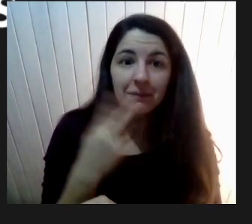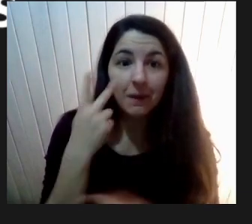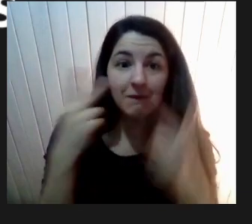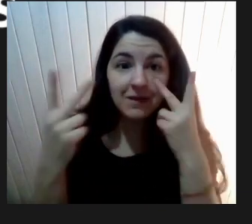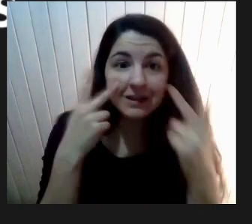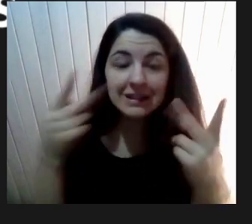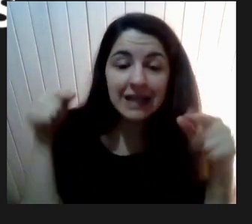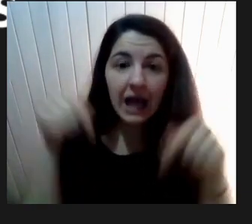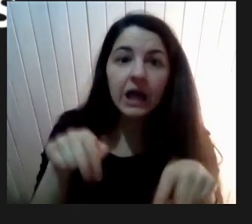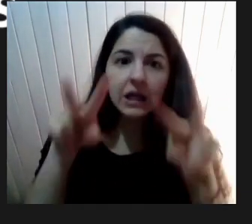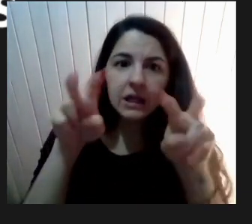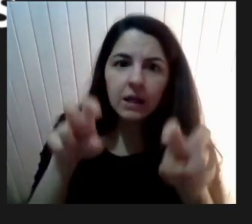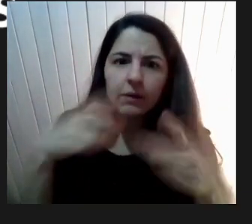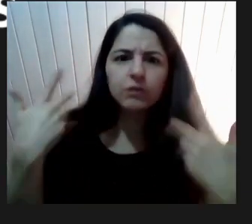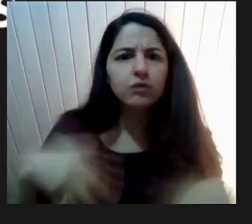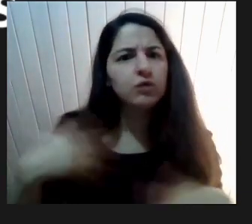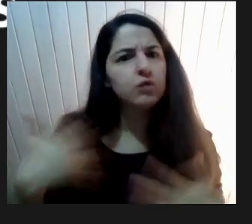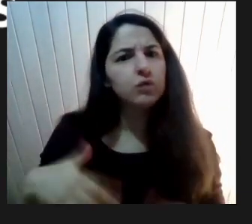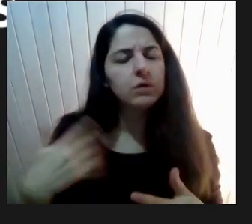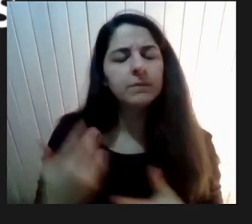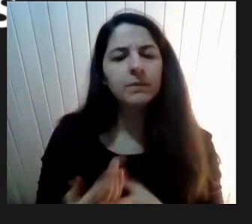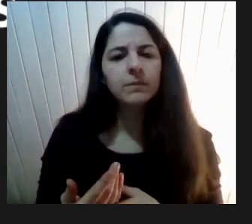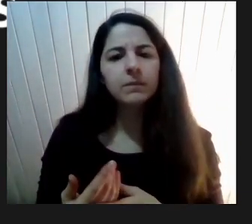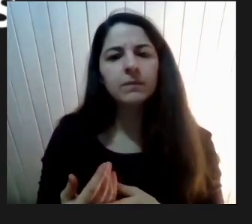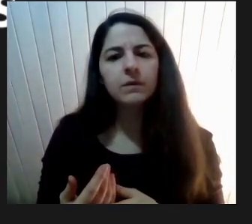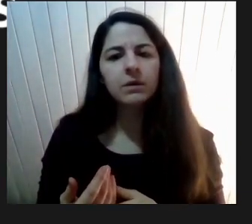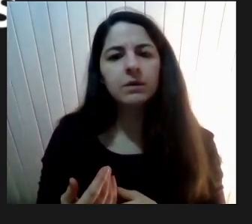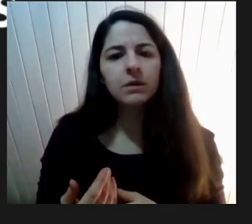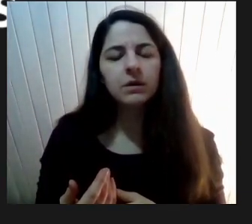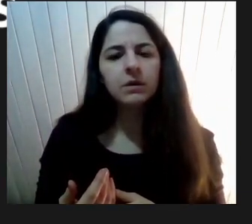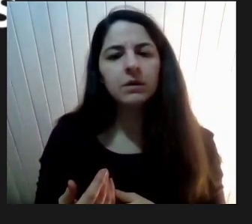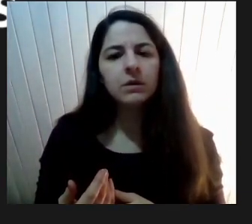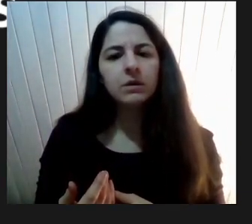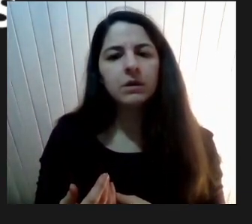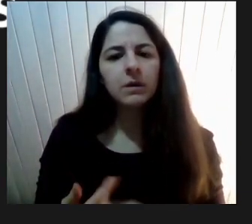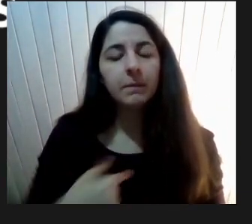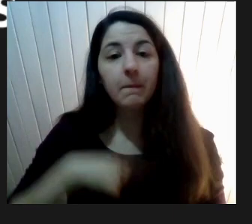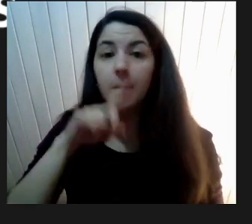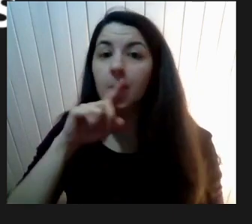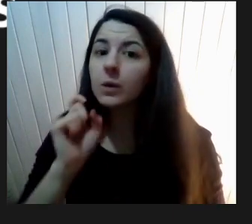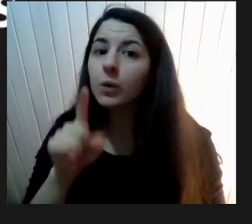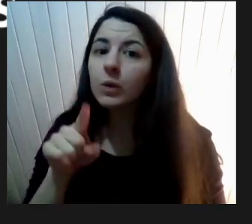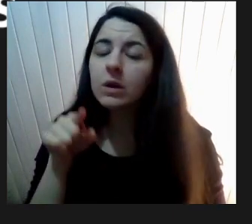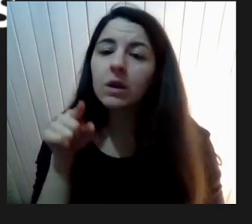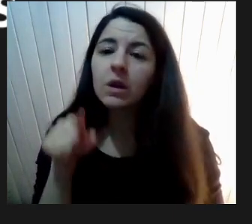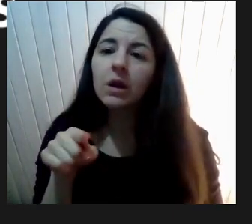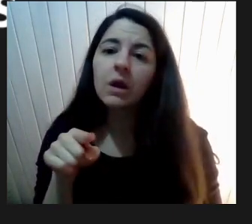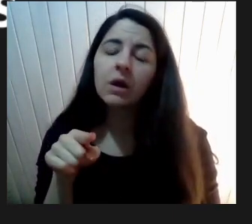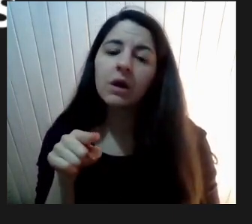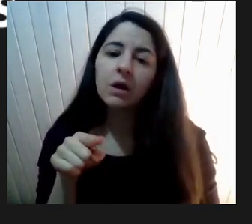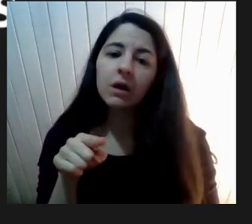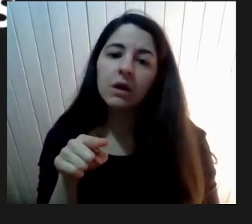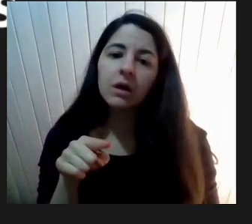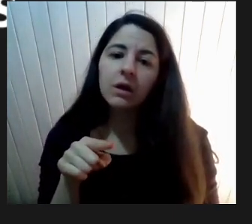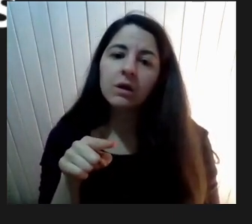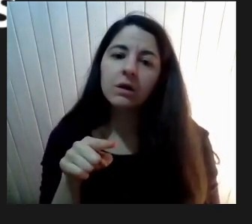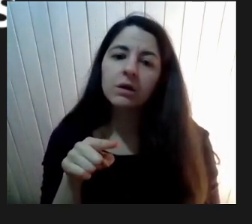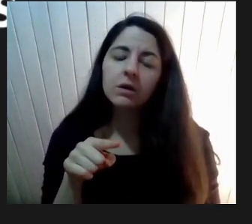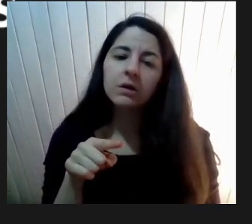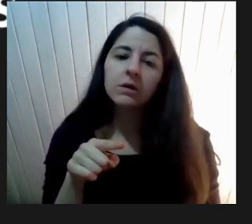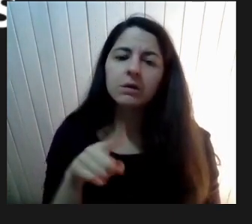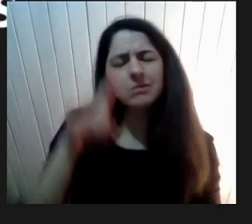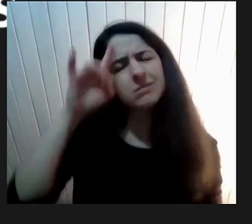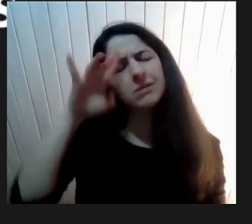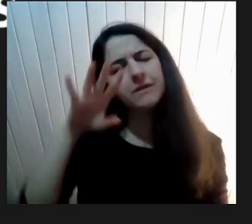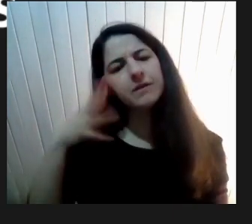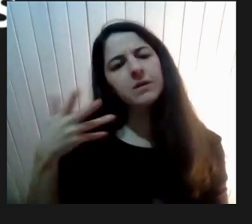considero Que es super importante Y bueno Mi pregunta Va más que nada A saber Como